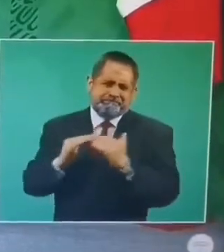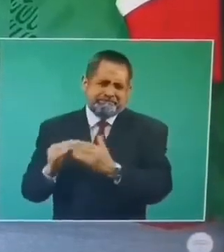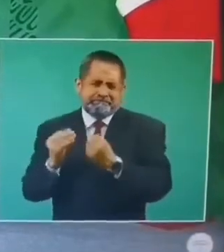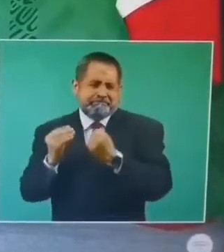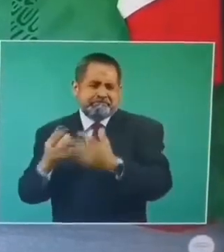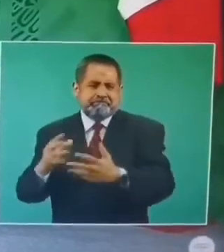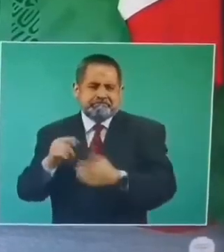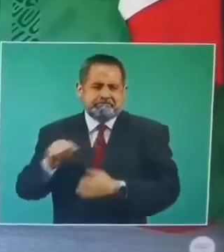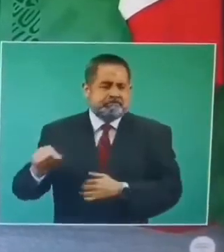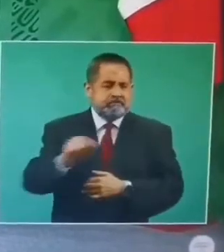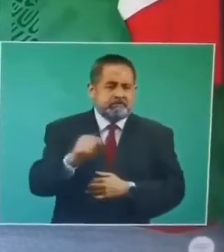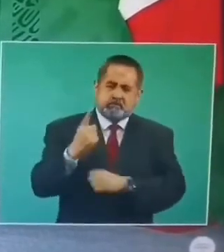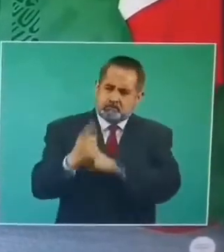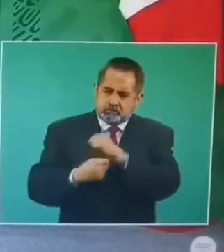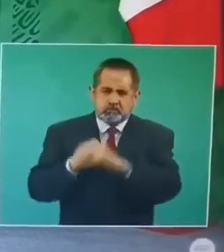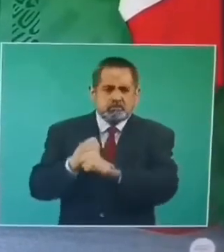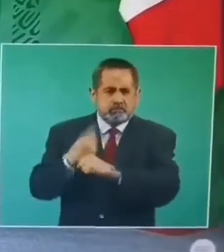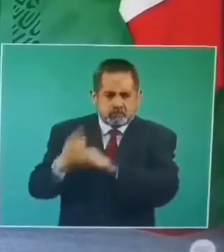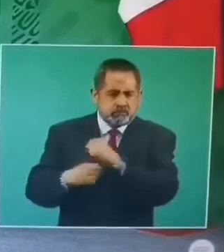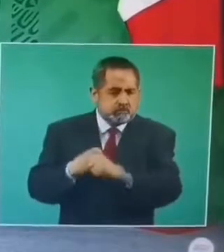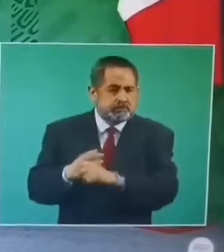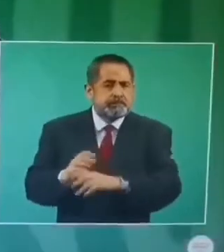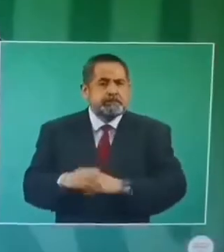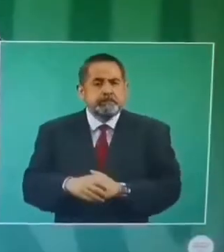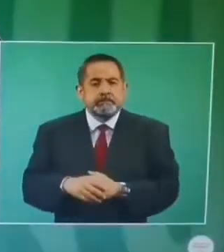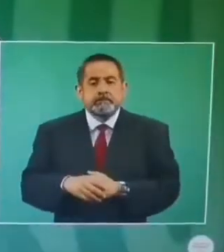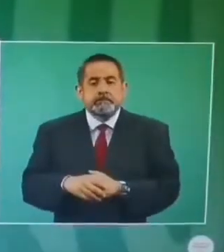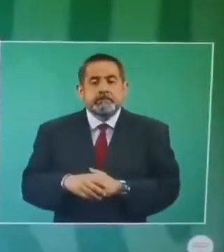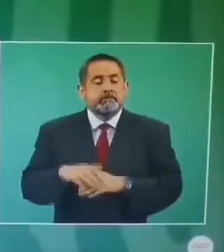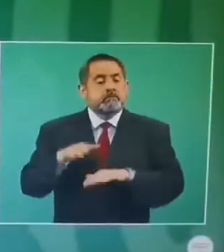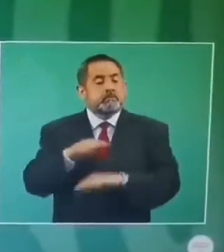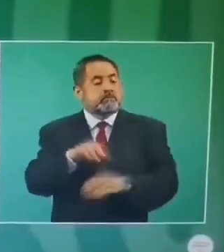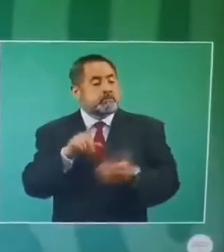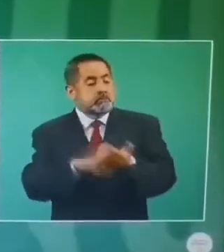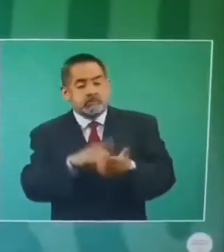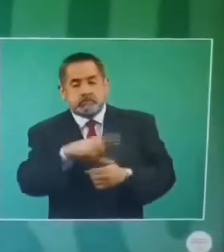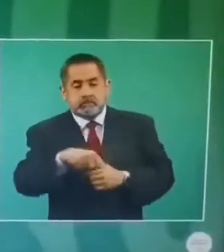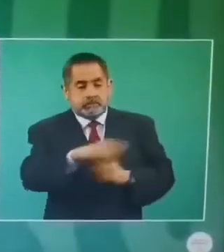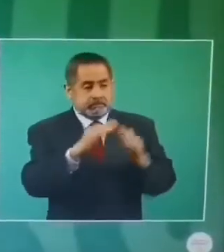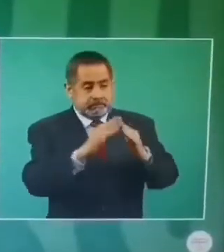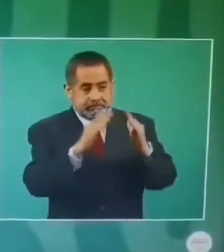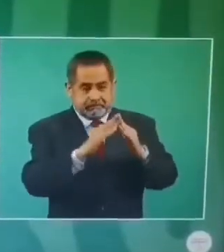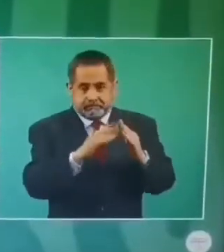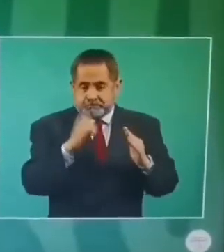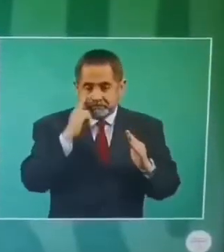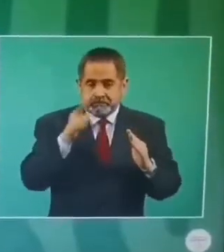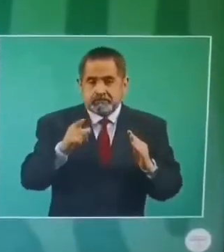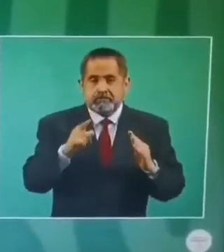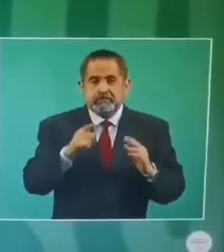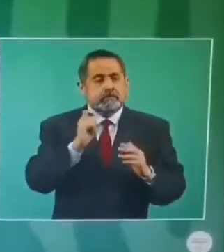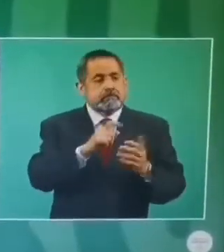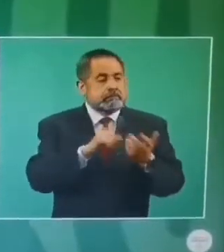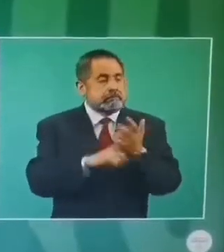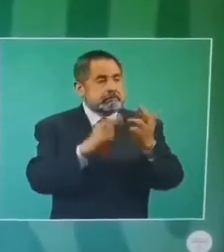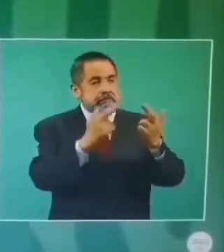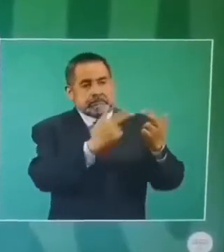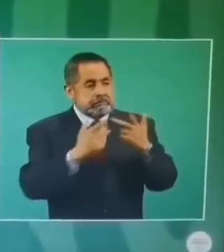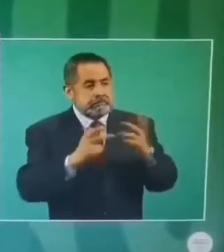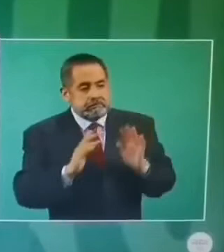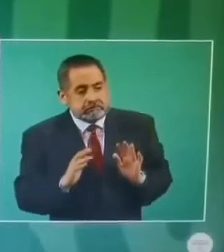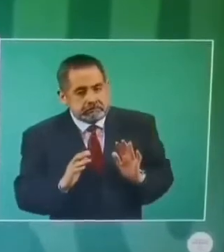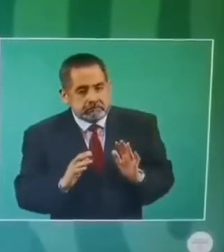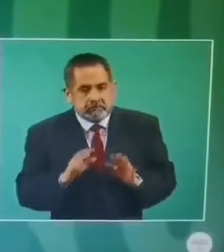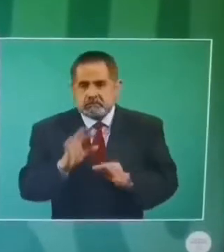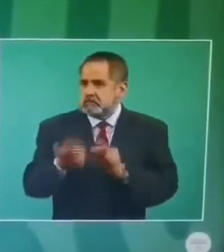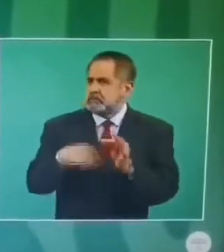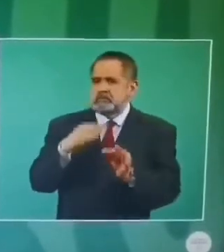cada año, y en materia de las viviendas particulares que fueron afectadas,